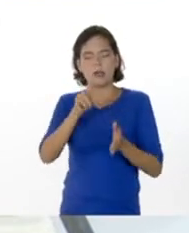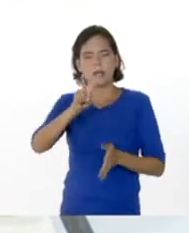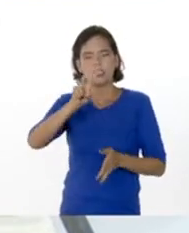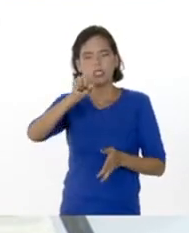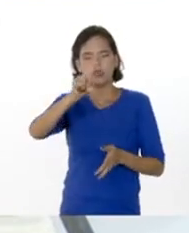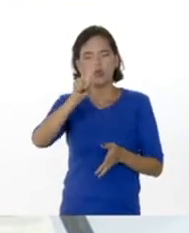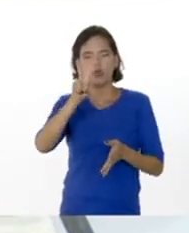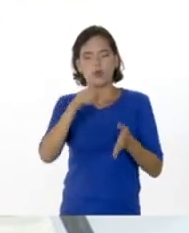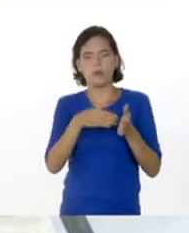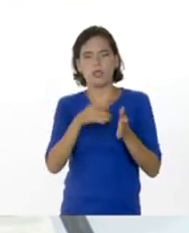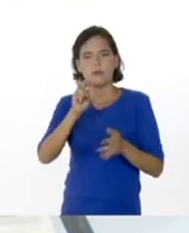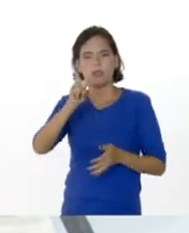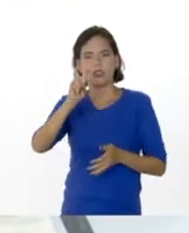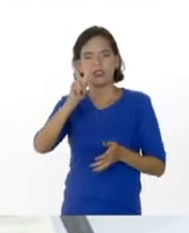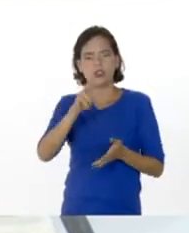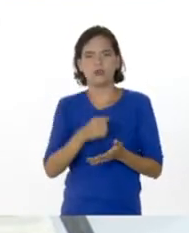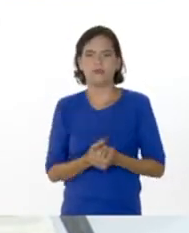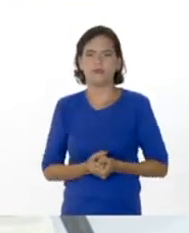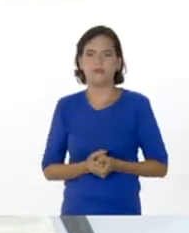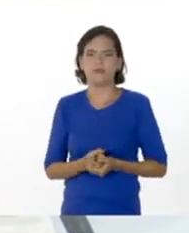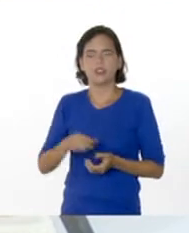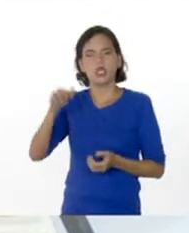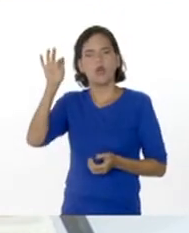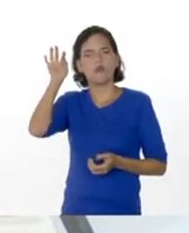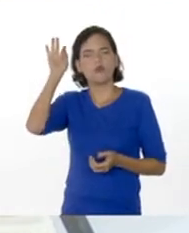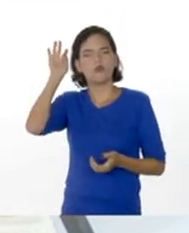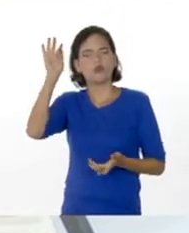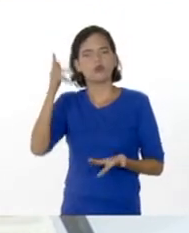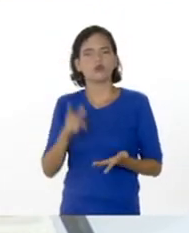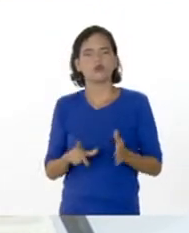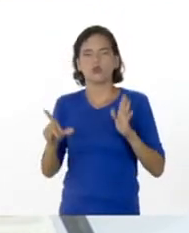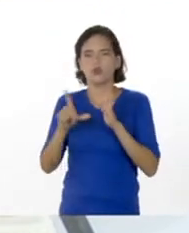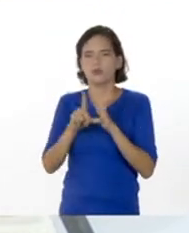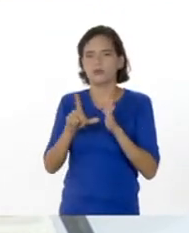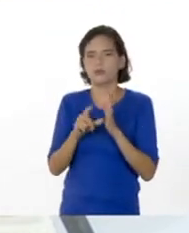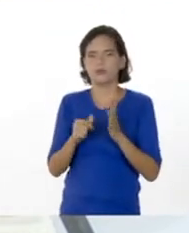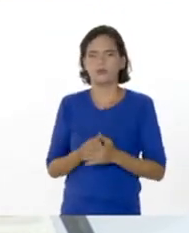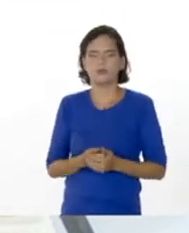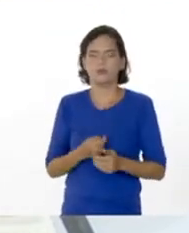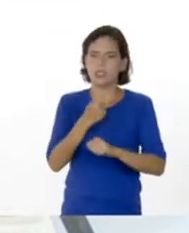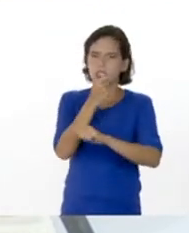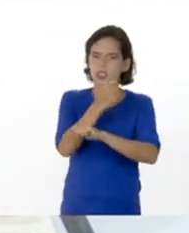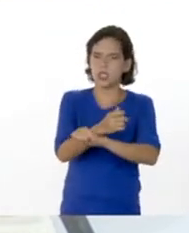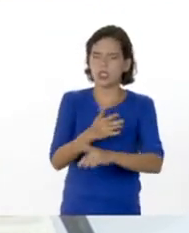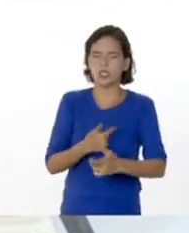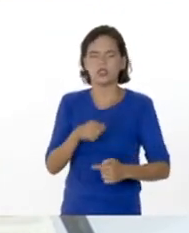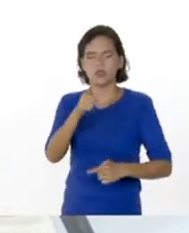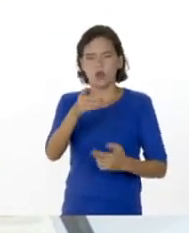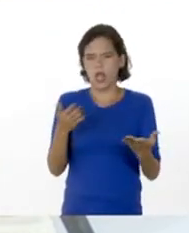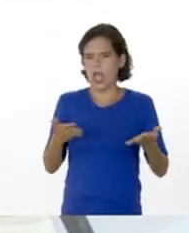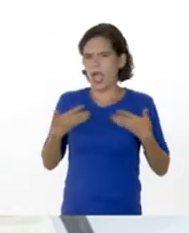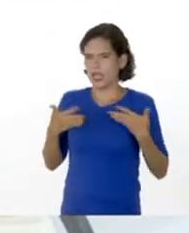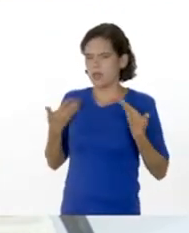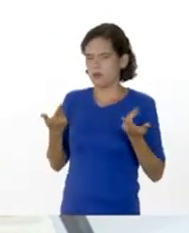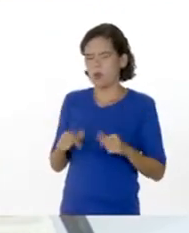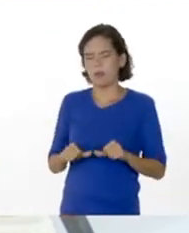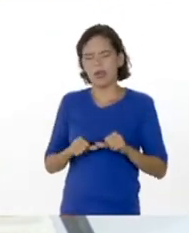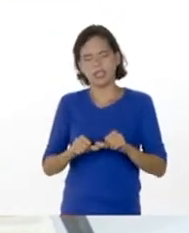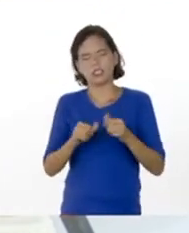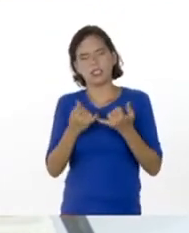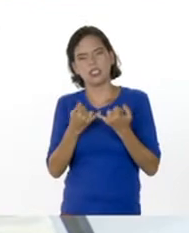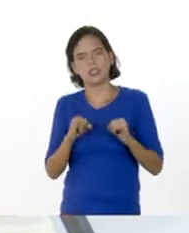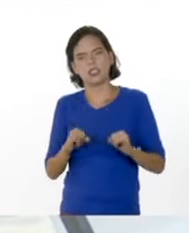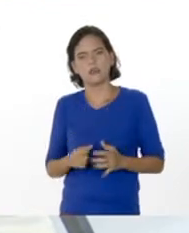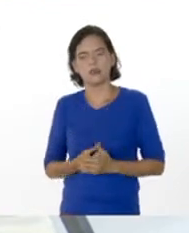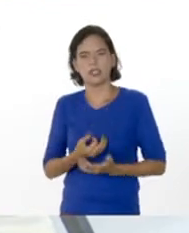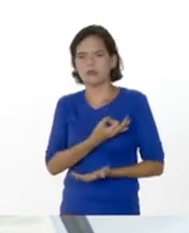esos futuros bachilleres, de verdad, ya en este momento, esas felicitaciones y esos ánimos para seguir y